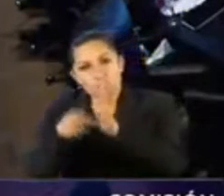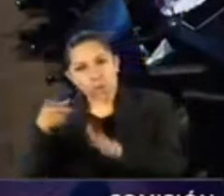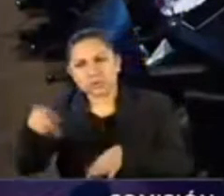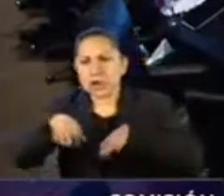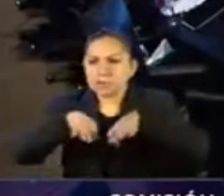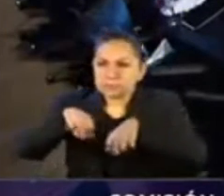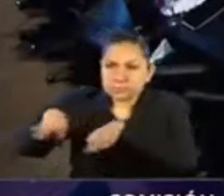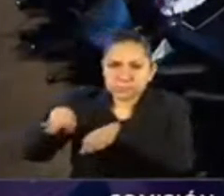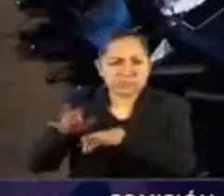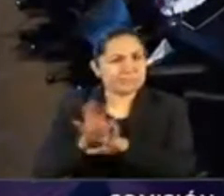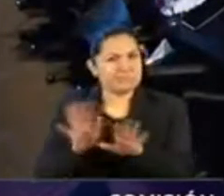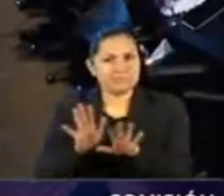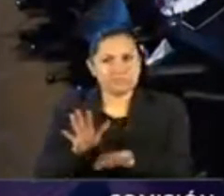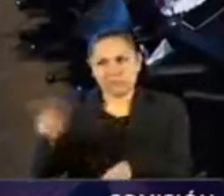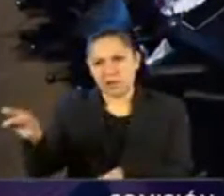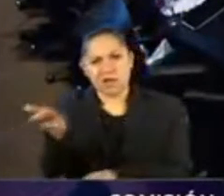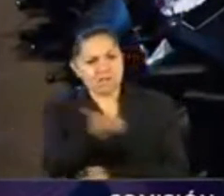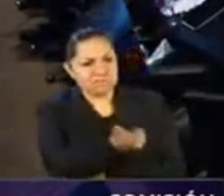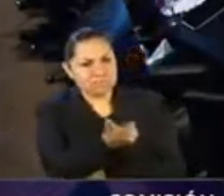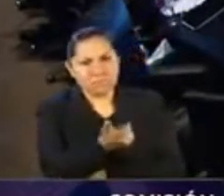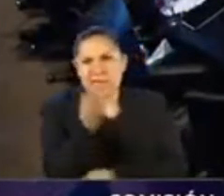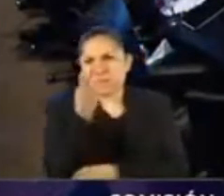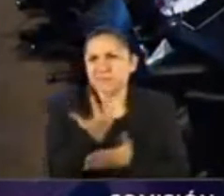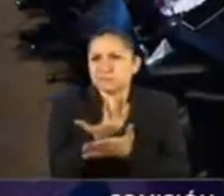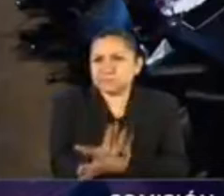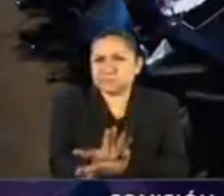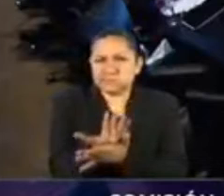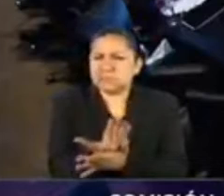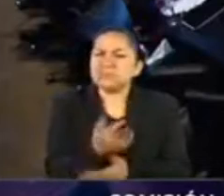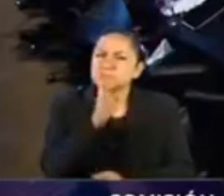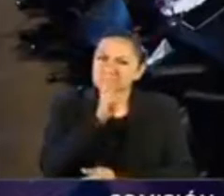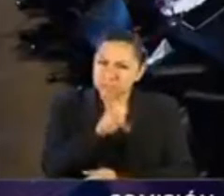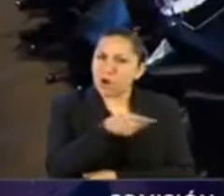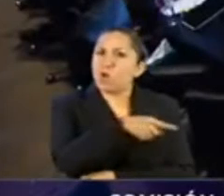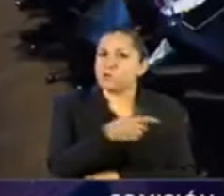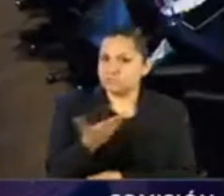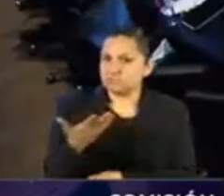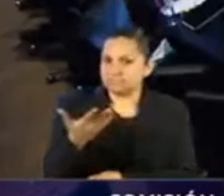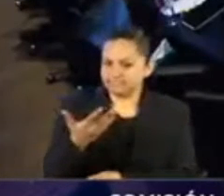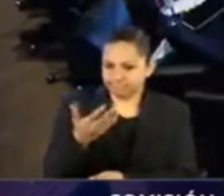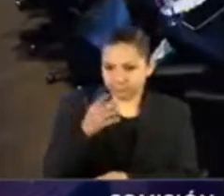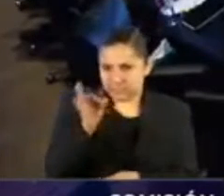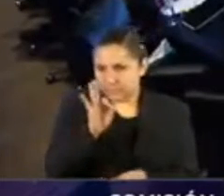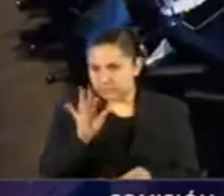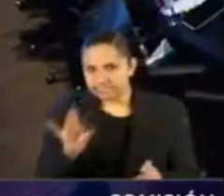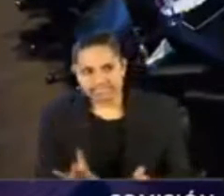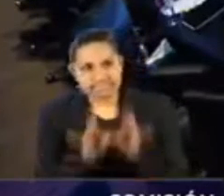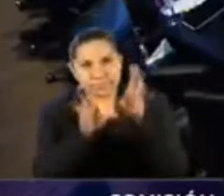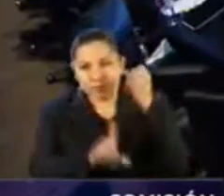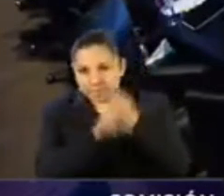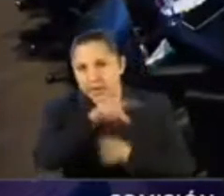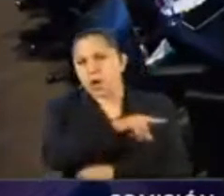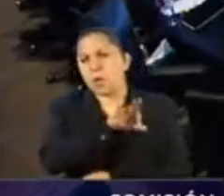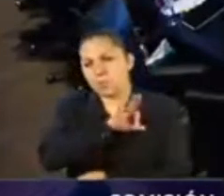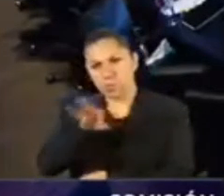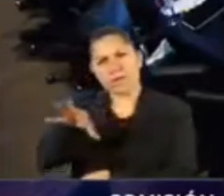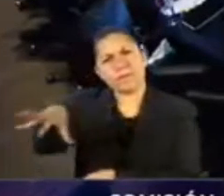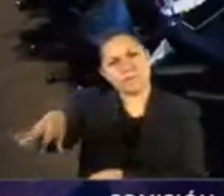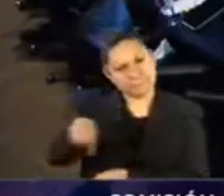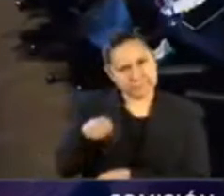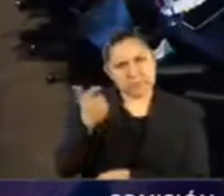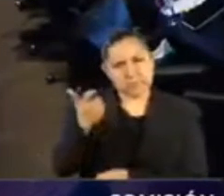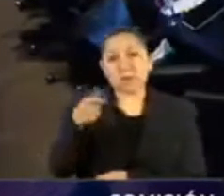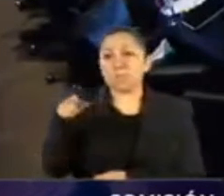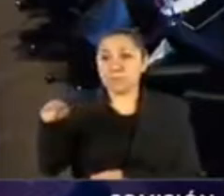para que se quede en su casa. ¿Cuánto se puede retirar? Actualmente hay un tope de un mes de salario